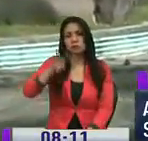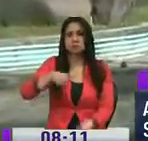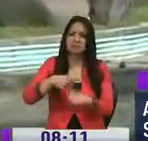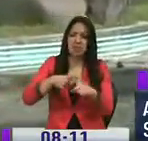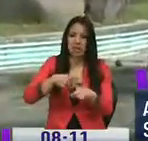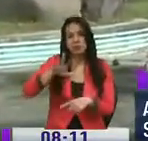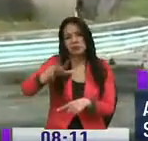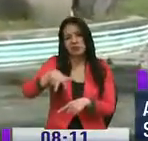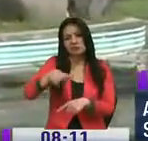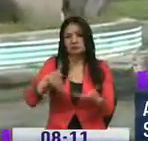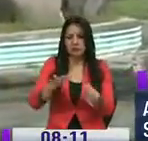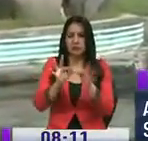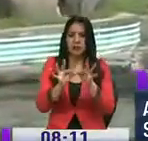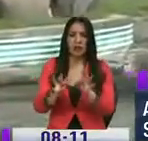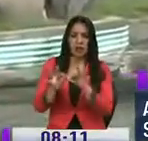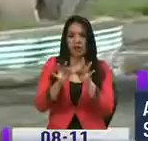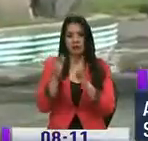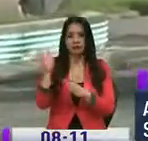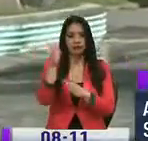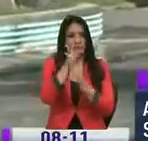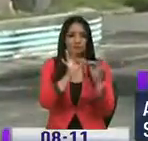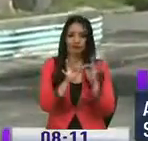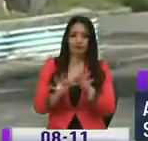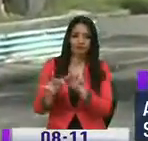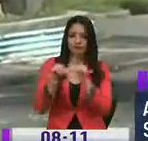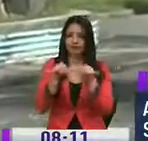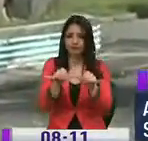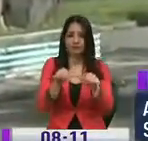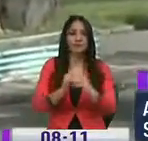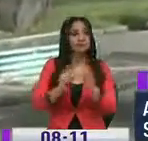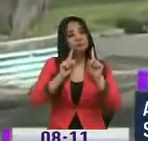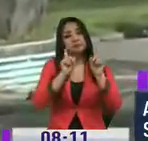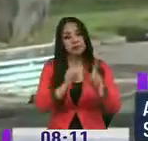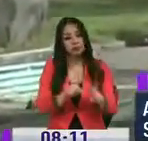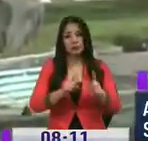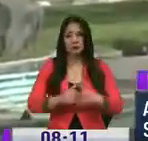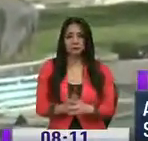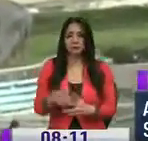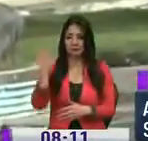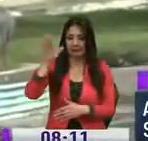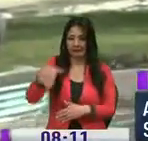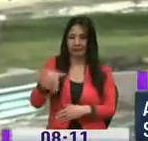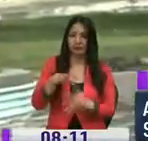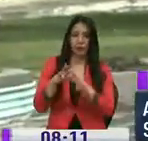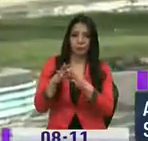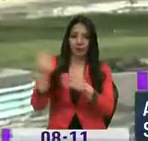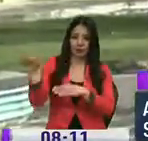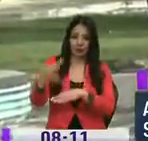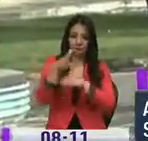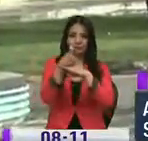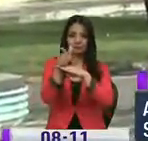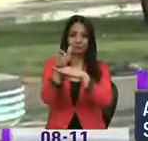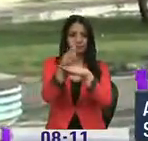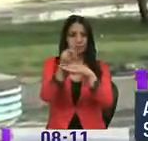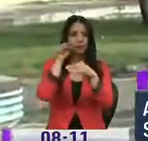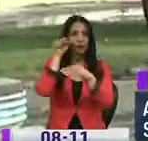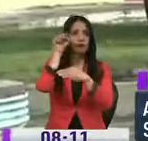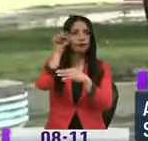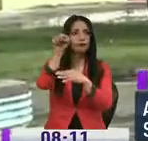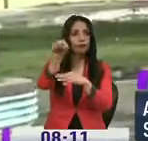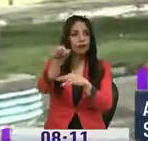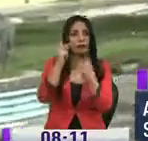nosotros hacemos el recorrido y volvemos para acá. Tengo otra consulta. Henry, por favor, ayúdeme justamente a estar enfocando. En el fondo podemos ver una